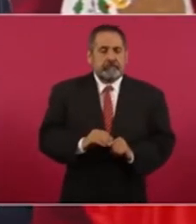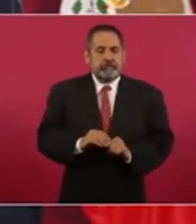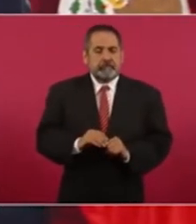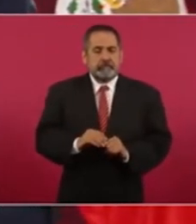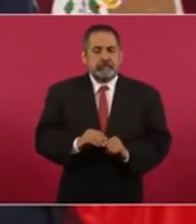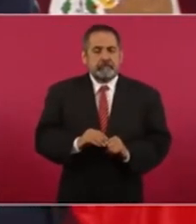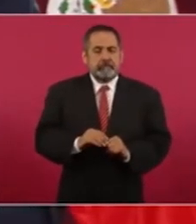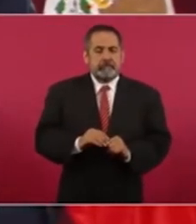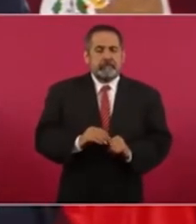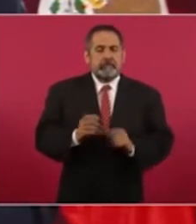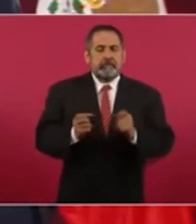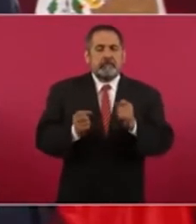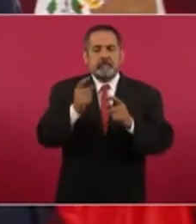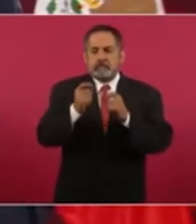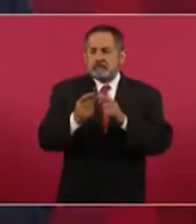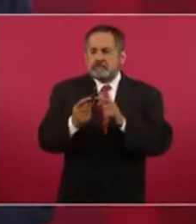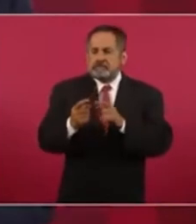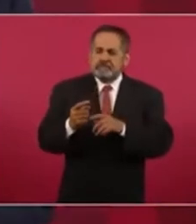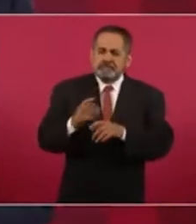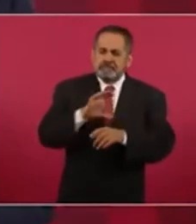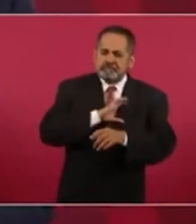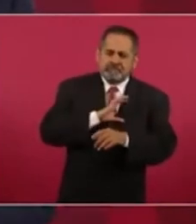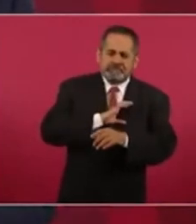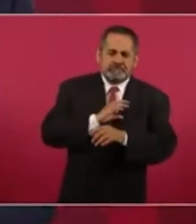se los come uno a besos